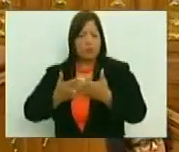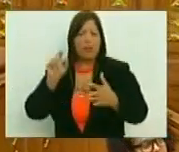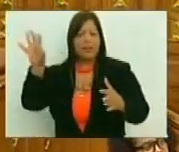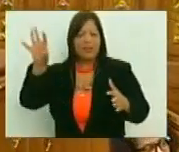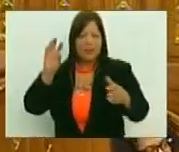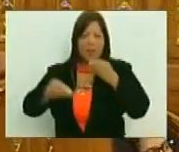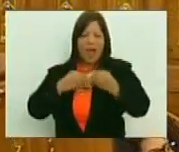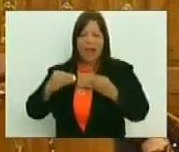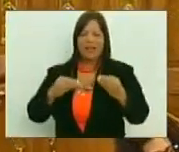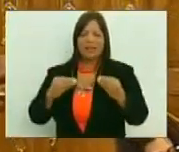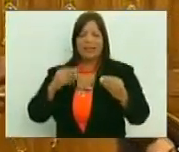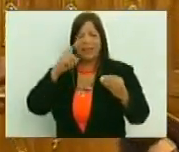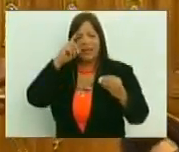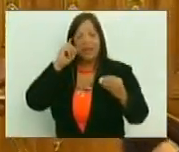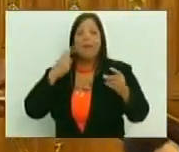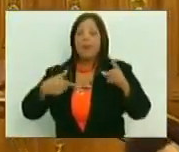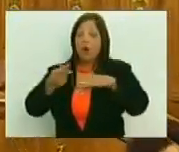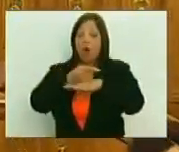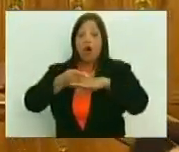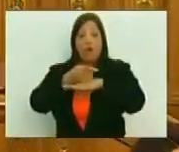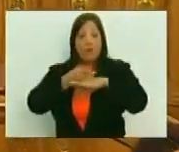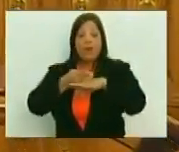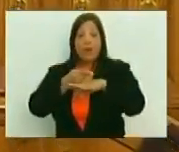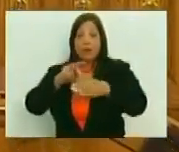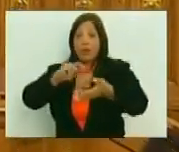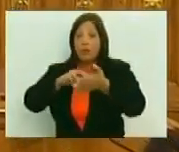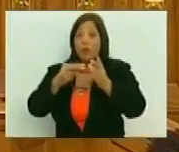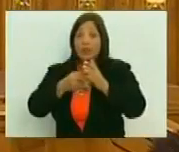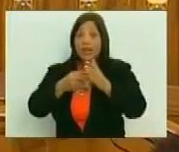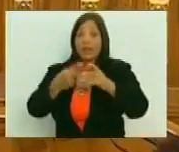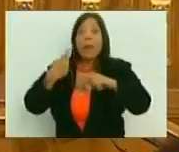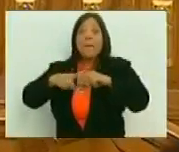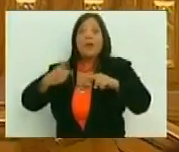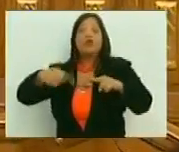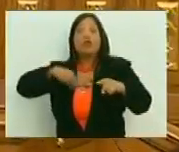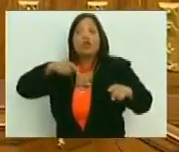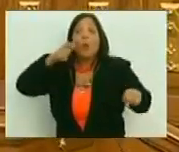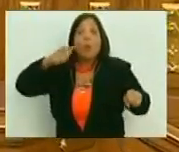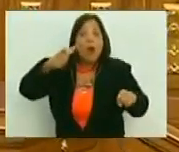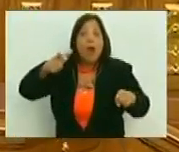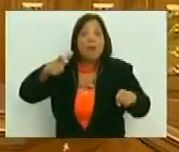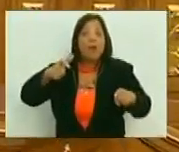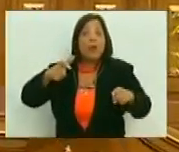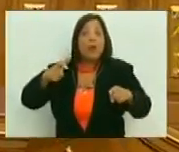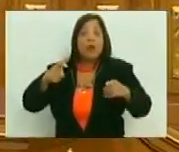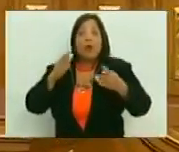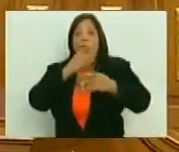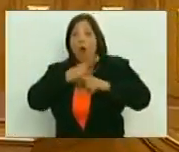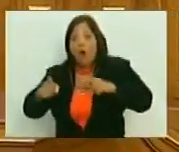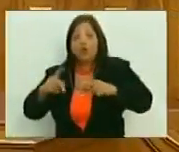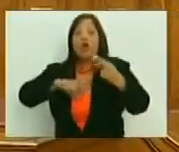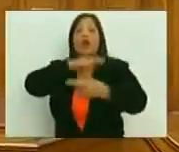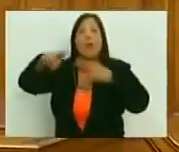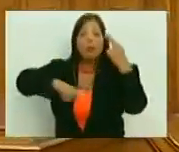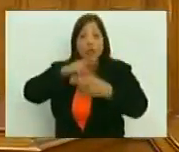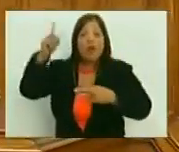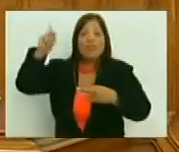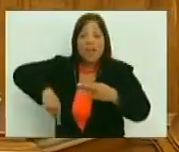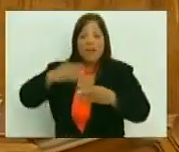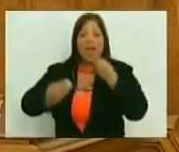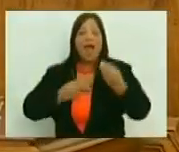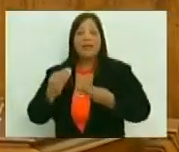cumplir, porque al gobierno, le toca jugar esas ideas, pero nosotros como pueblo, nos precisamos, hacer una revolución,